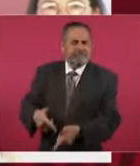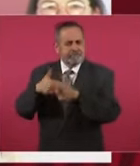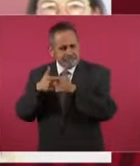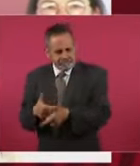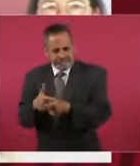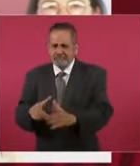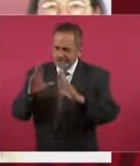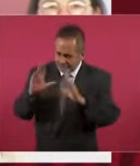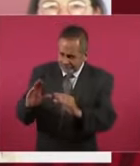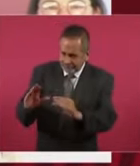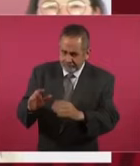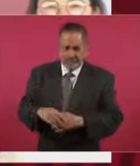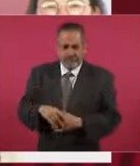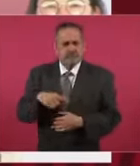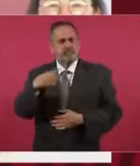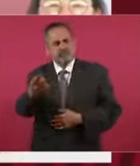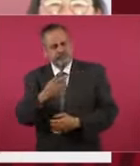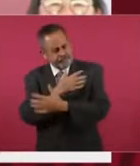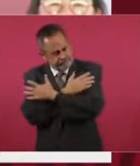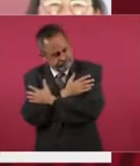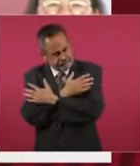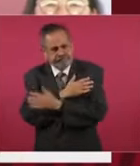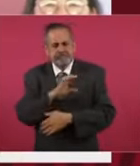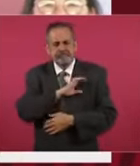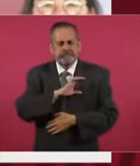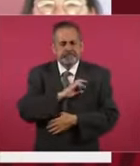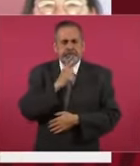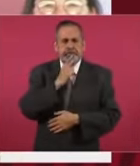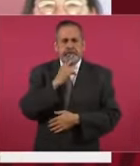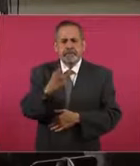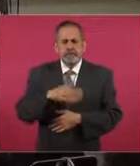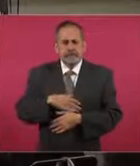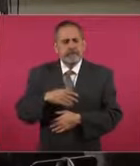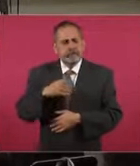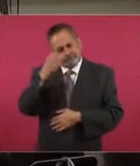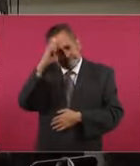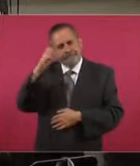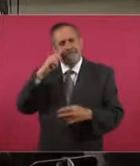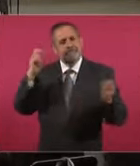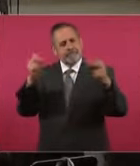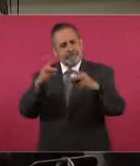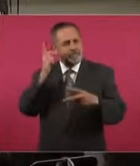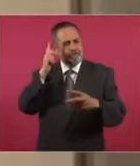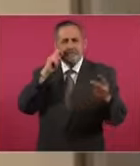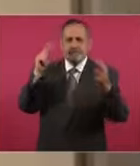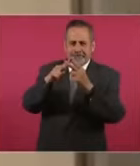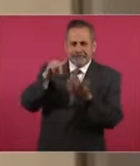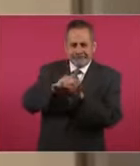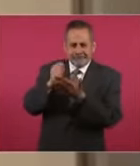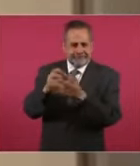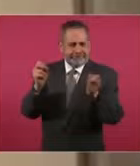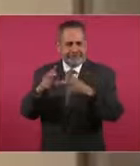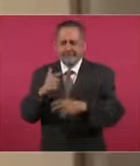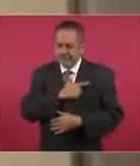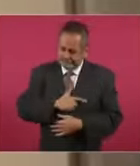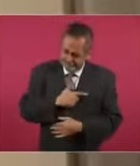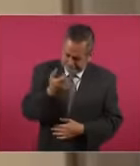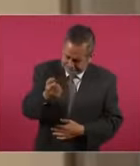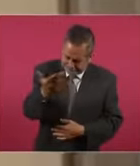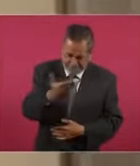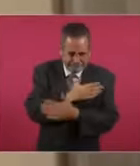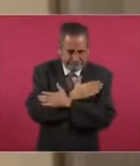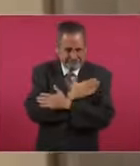educación. Lo abrazamos con mucho afecto y ya lo extrañamos por acá, por las tierras tamaulipecas. Gusto en saludarlo.